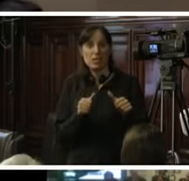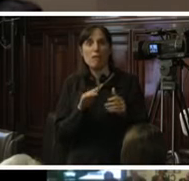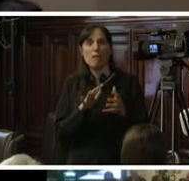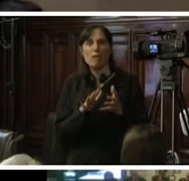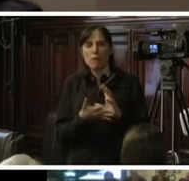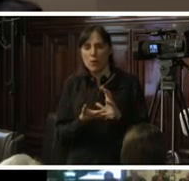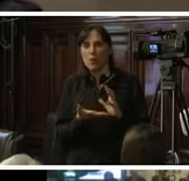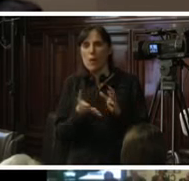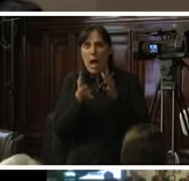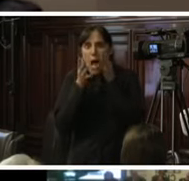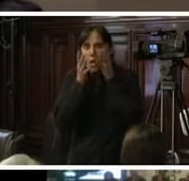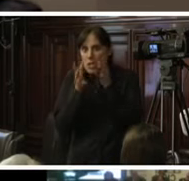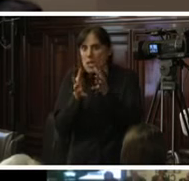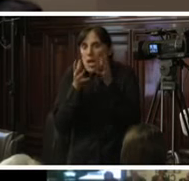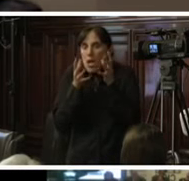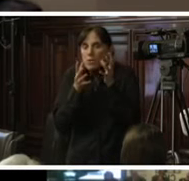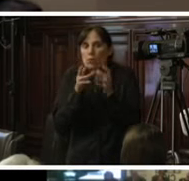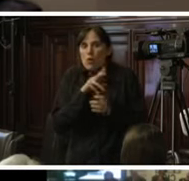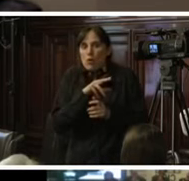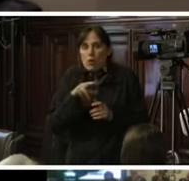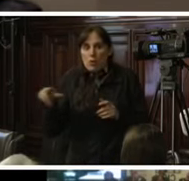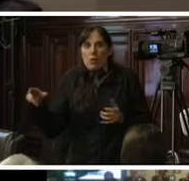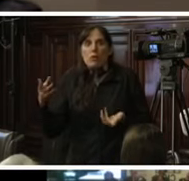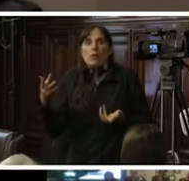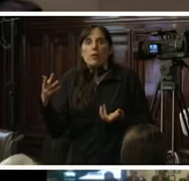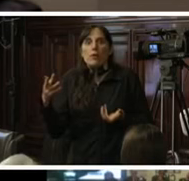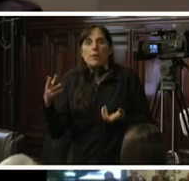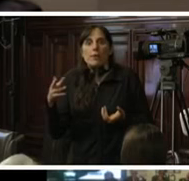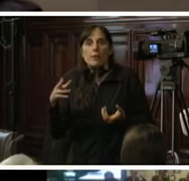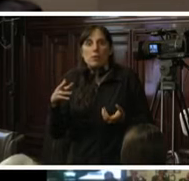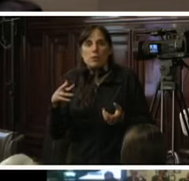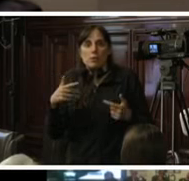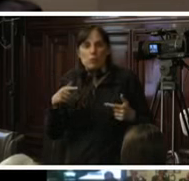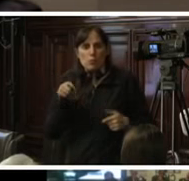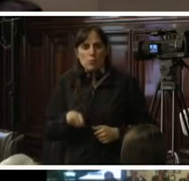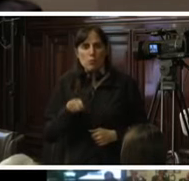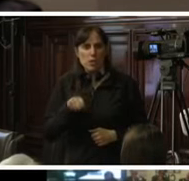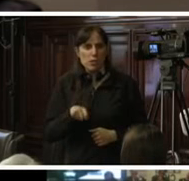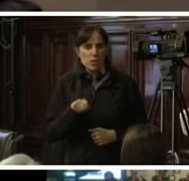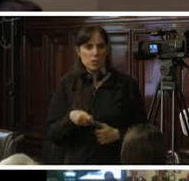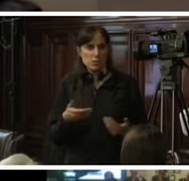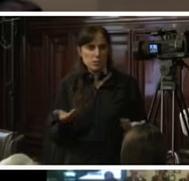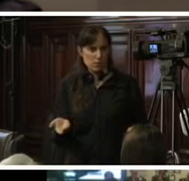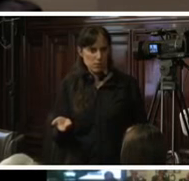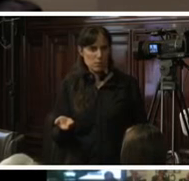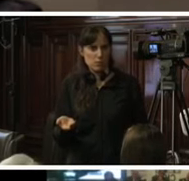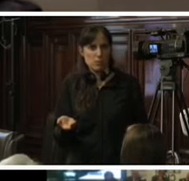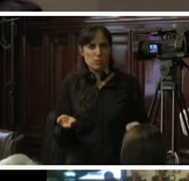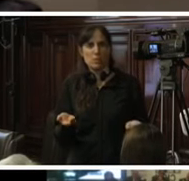riesgo a la estabilidad y la permanencia de los señores magistrados podría ser